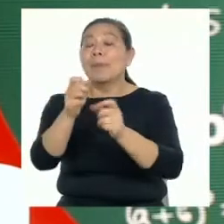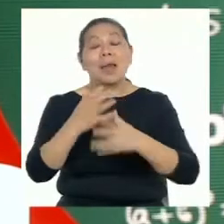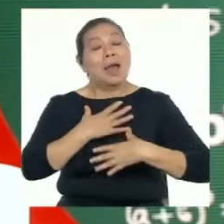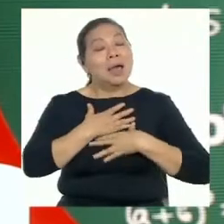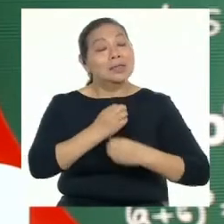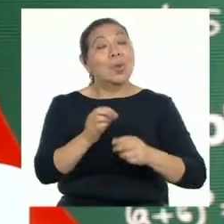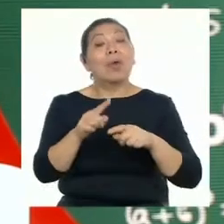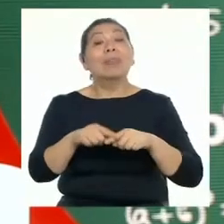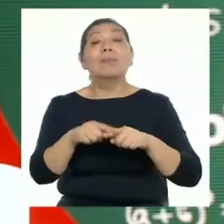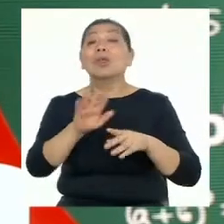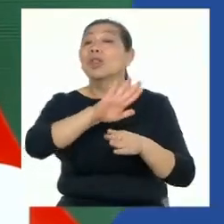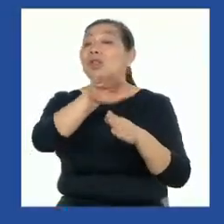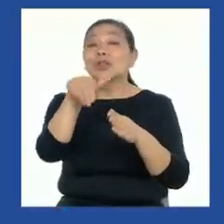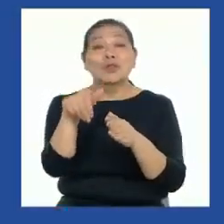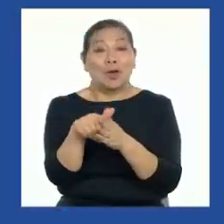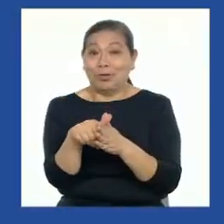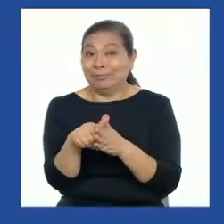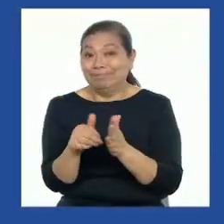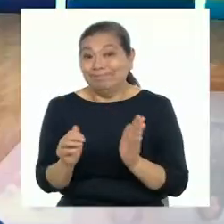salud depende de todos.